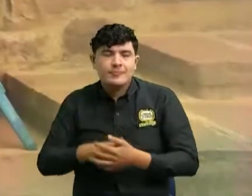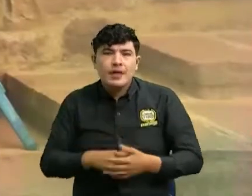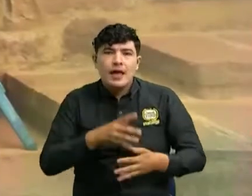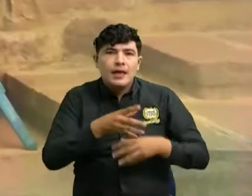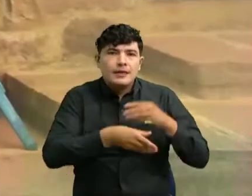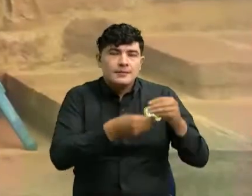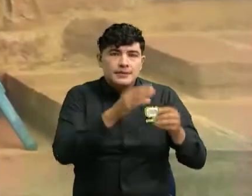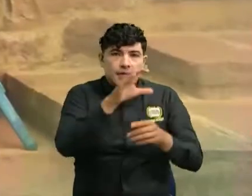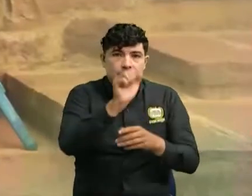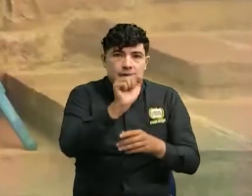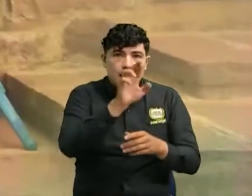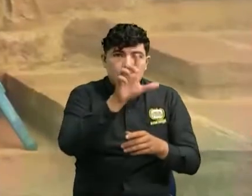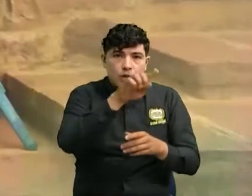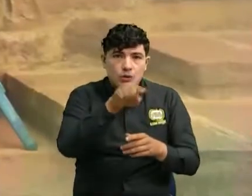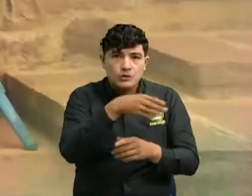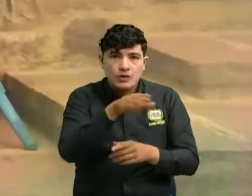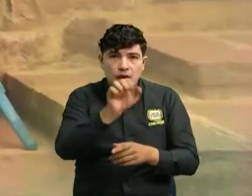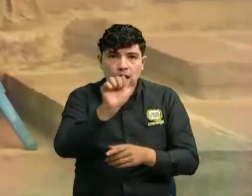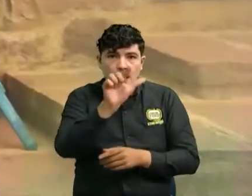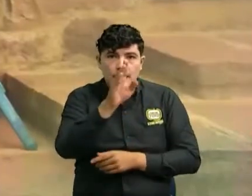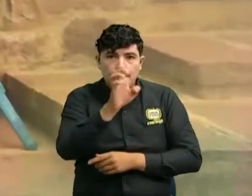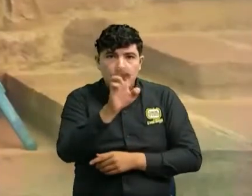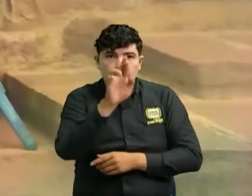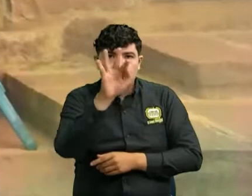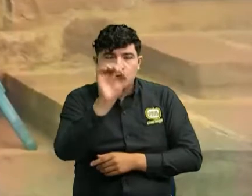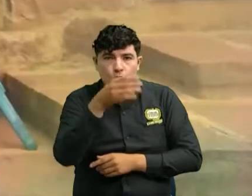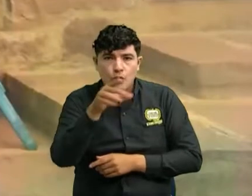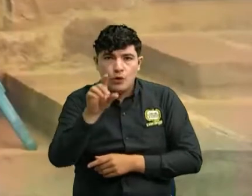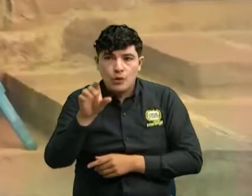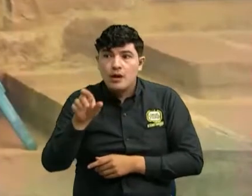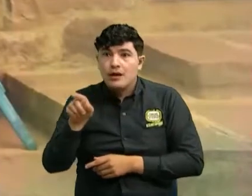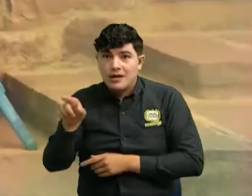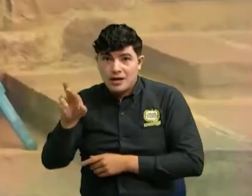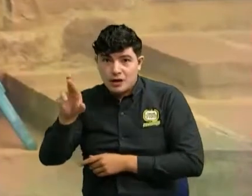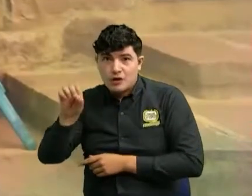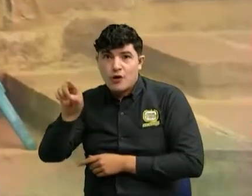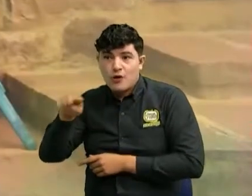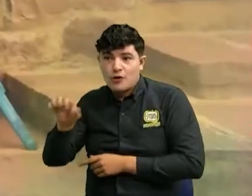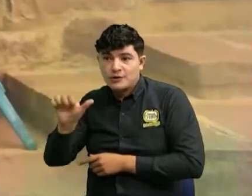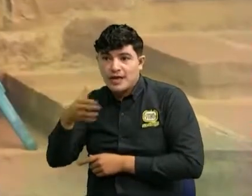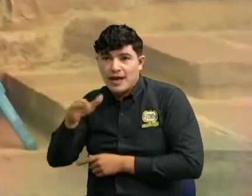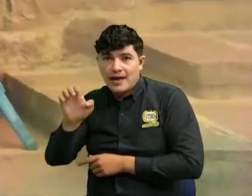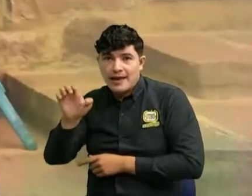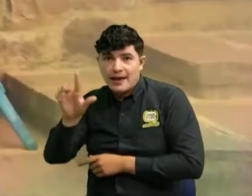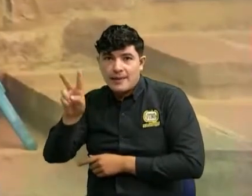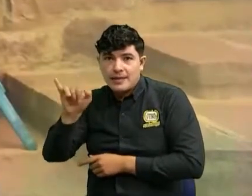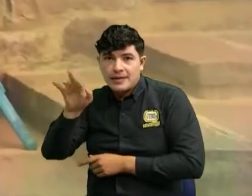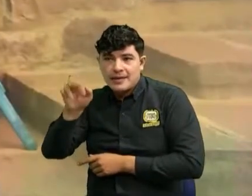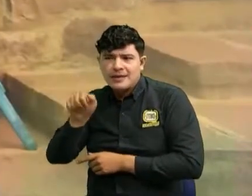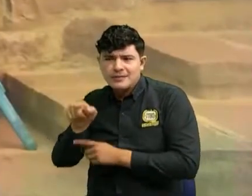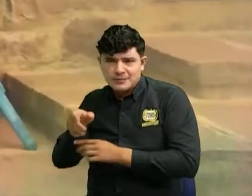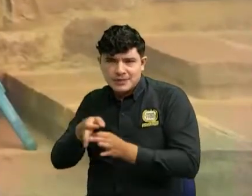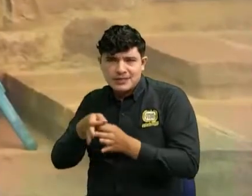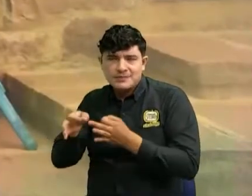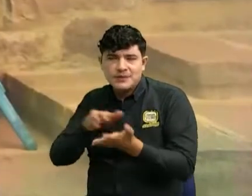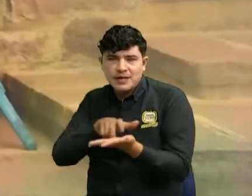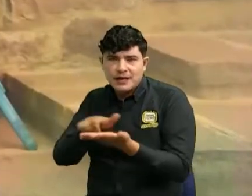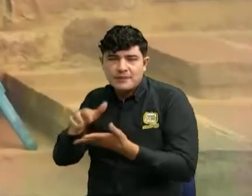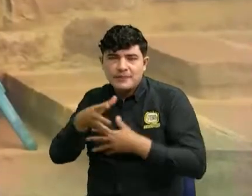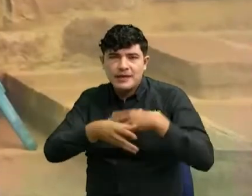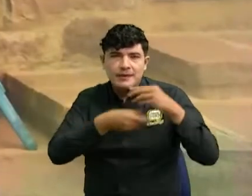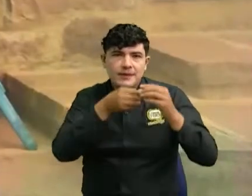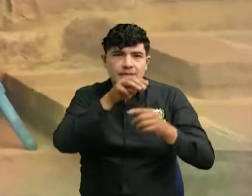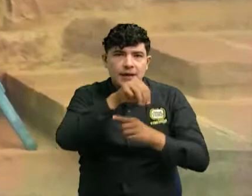Alberto Rodríguez Rosalbita Caballero que nos saluda desde Girón tenemos a María Blanca